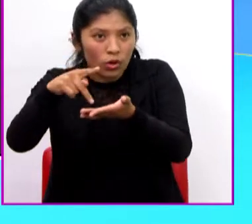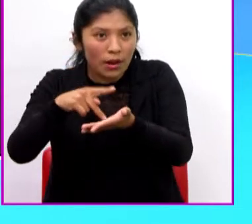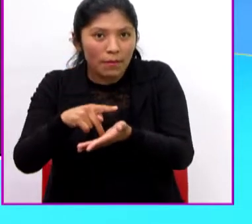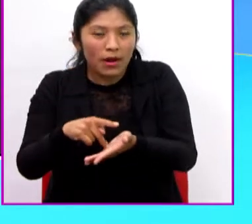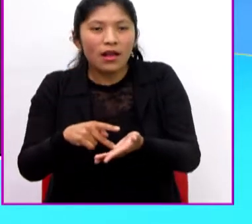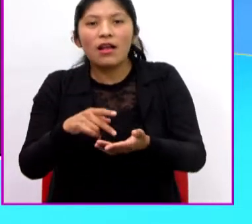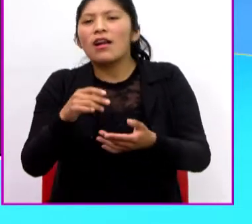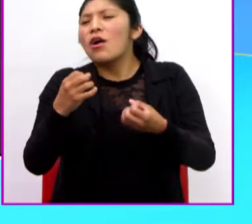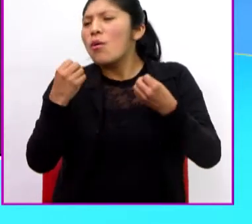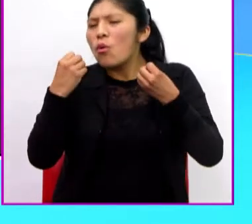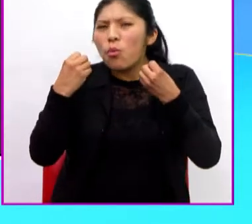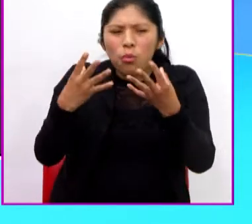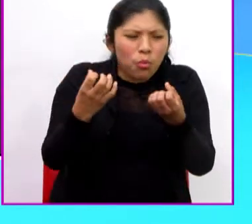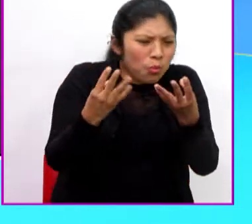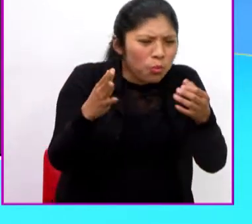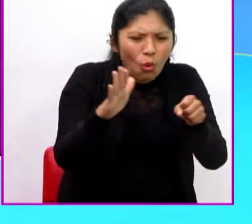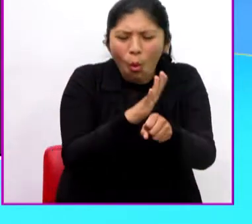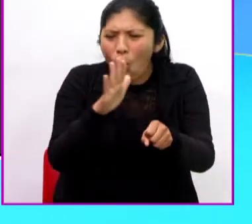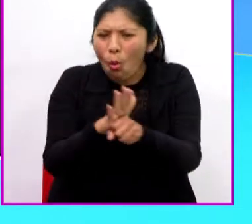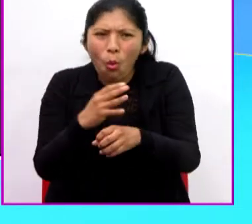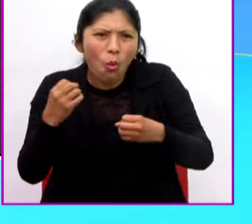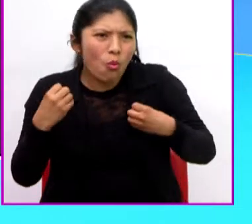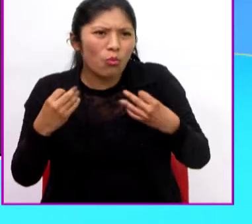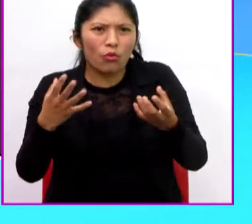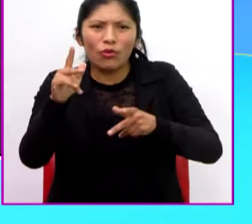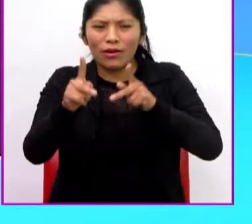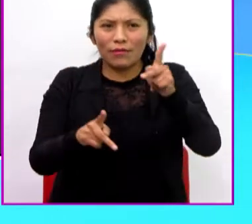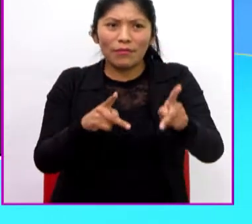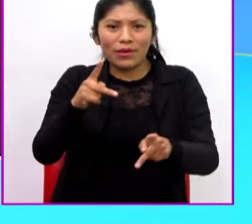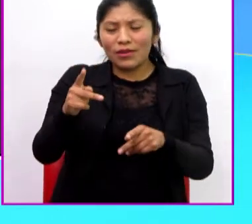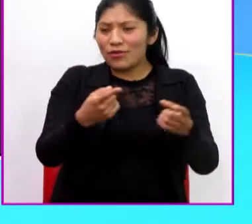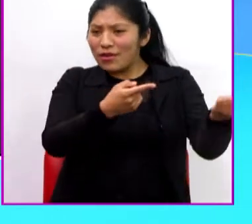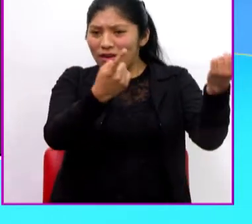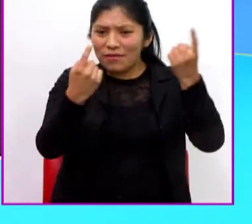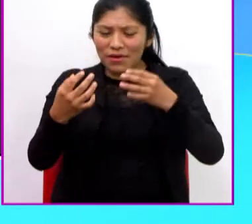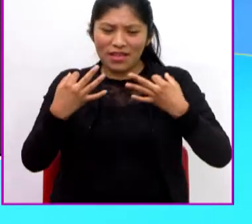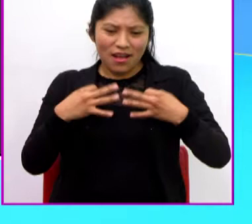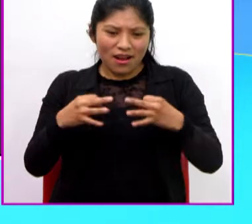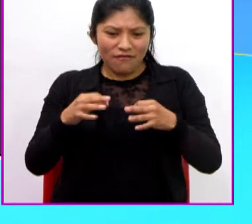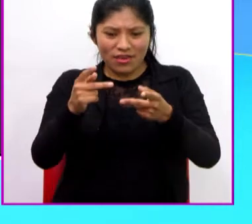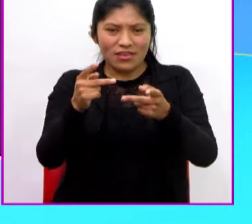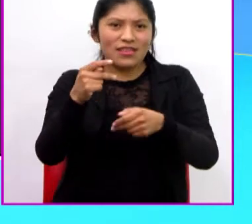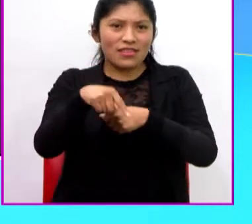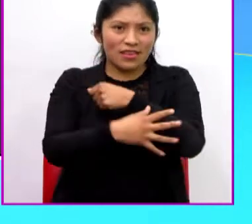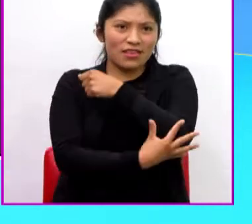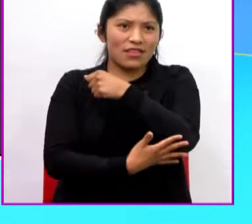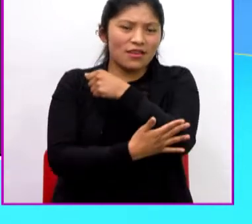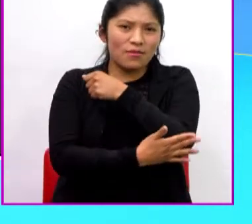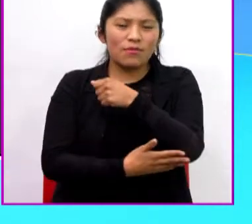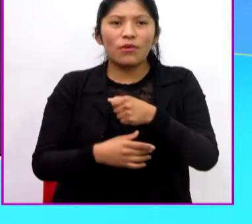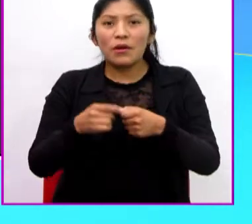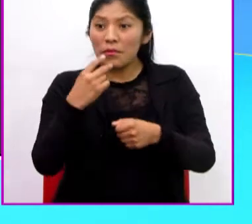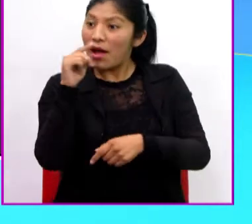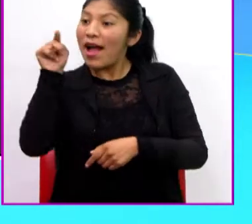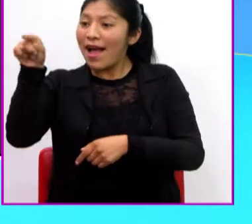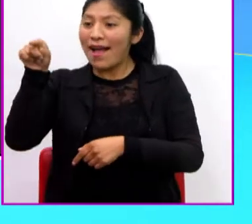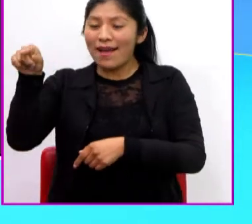Está llenísimo, cada vez más gente viene de todas partes a la fiesta del pueblo. ¡Allá están!